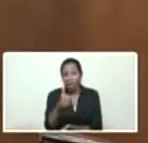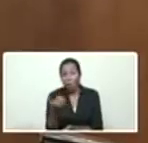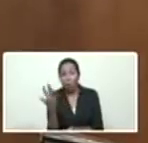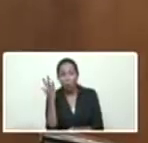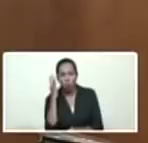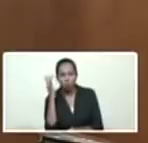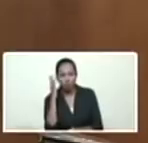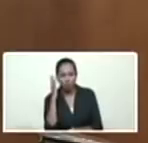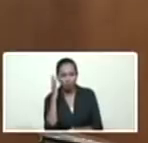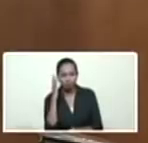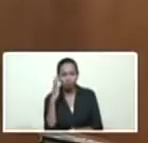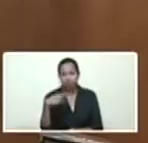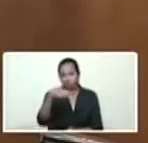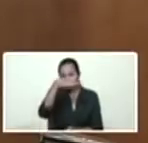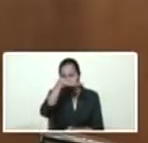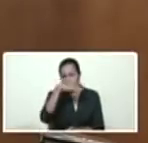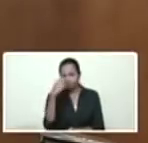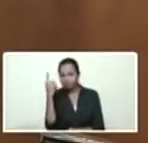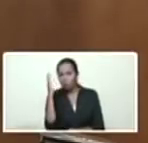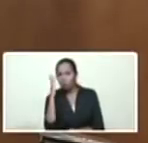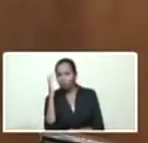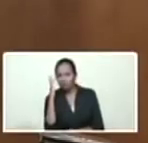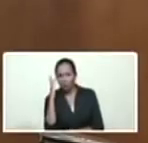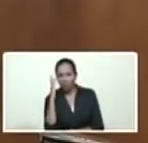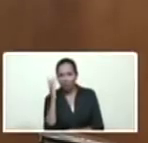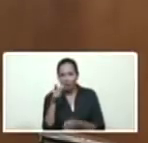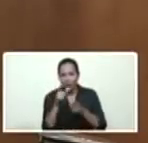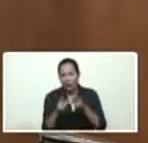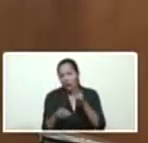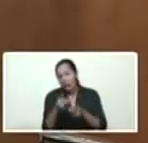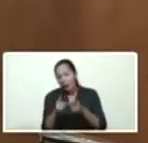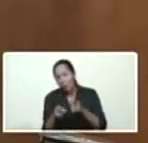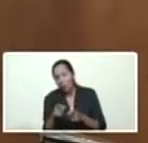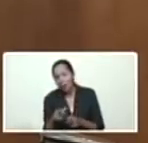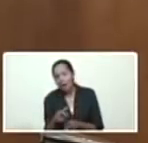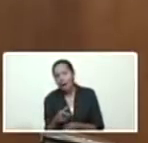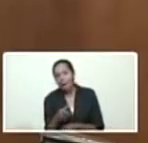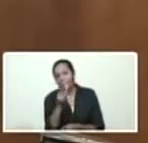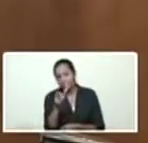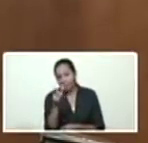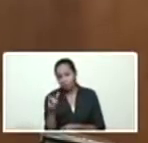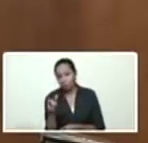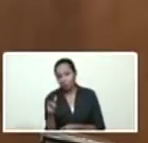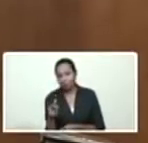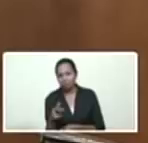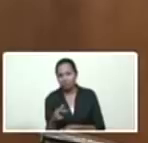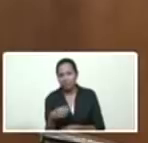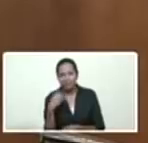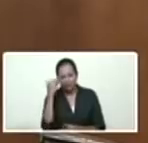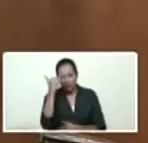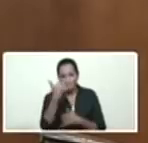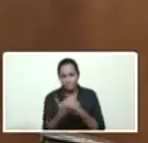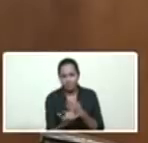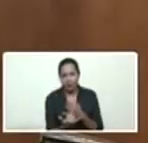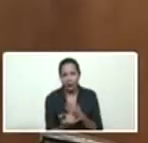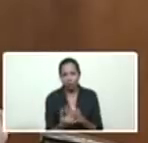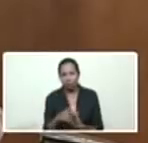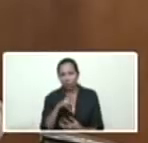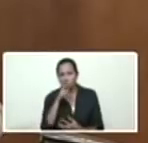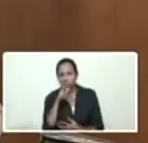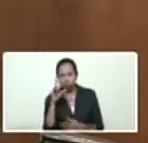Los perversos, los detractores, los malignos, los diabólicos, que están detrás de este plan. Ustedes saben quiénes son.